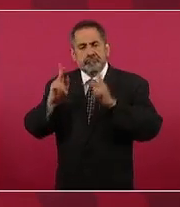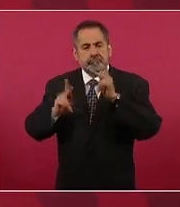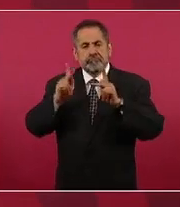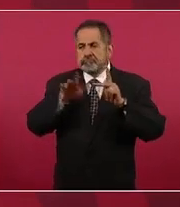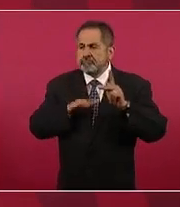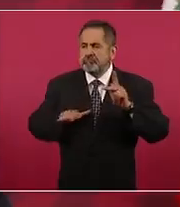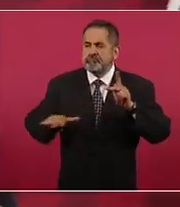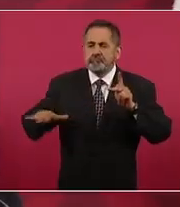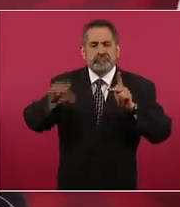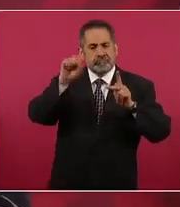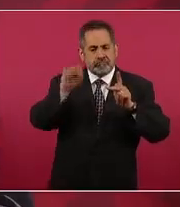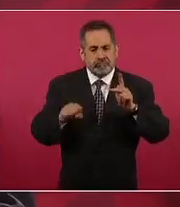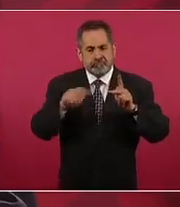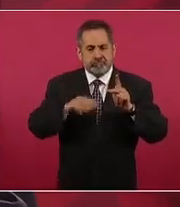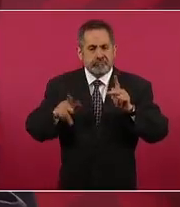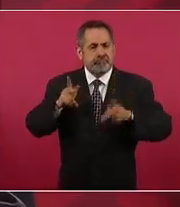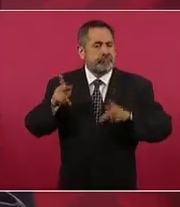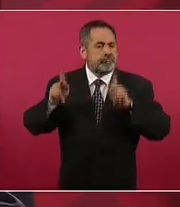sureste en tren